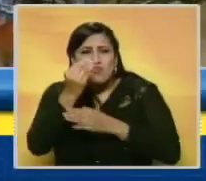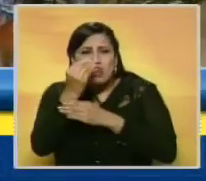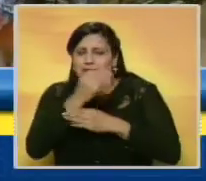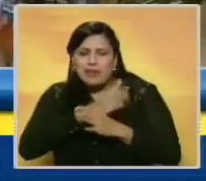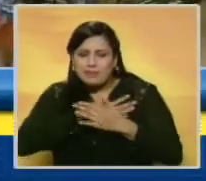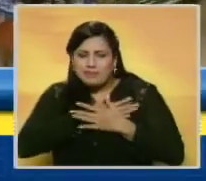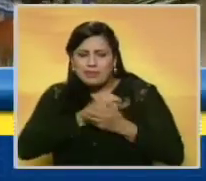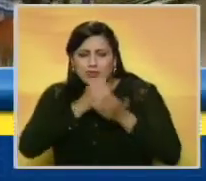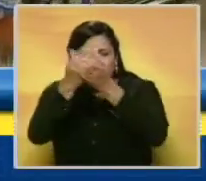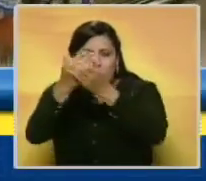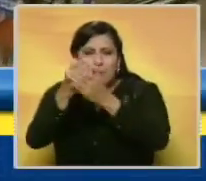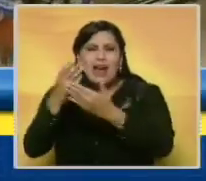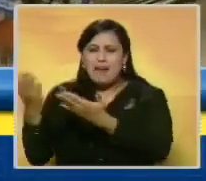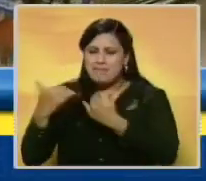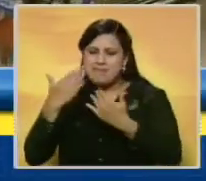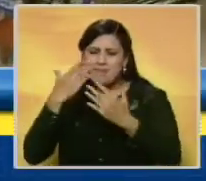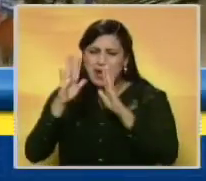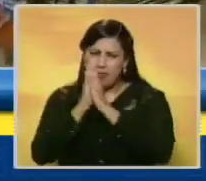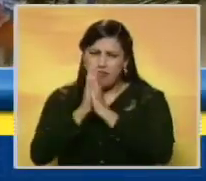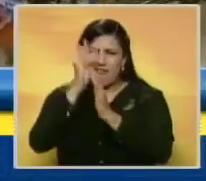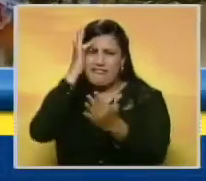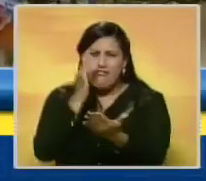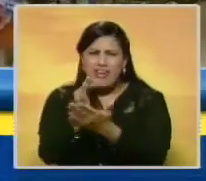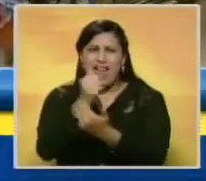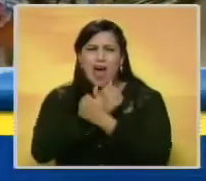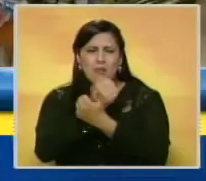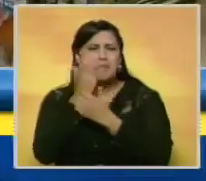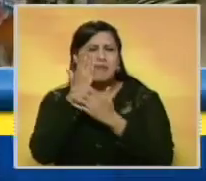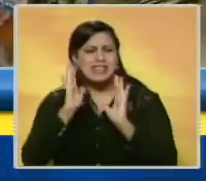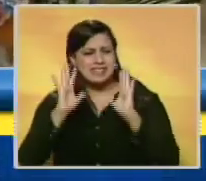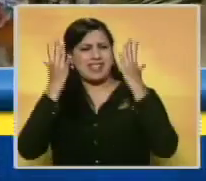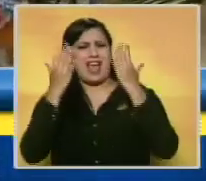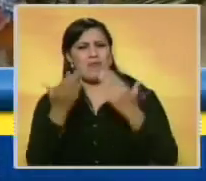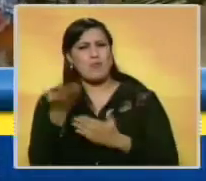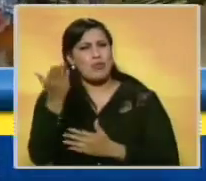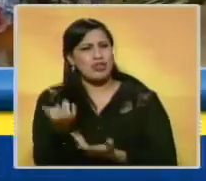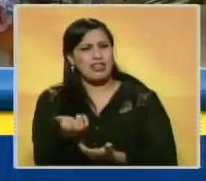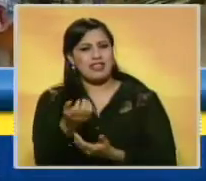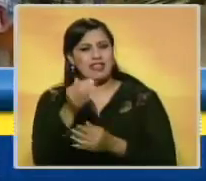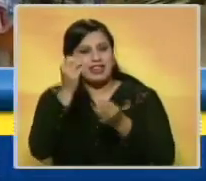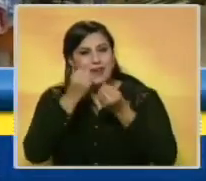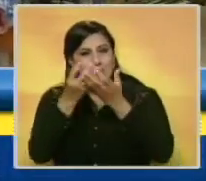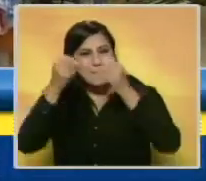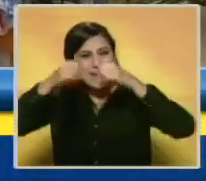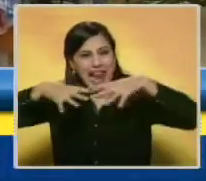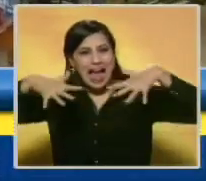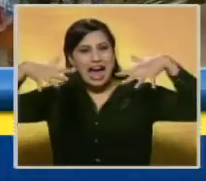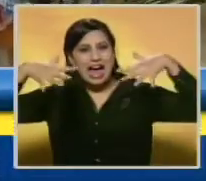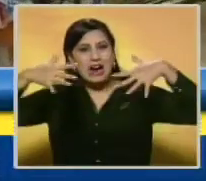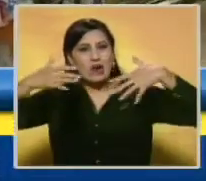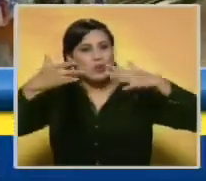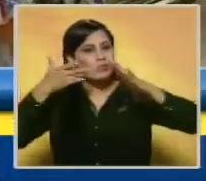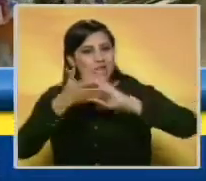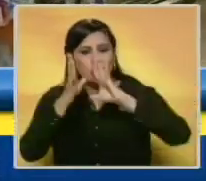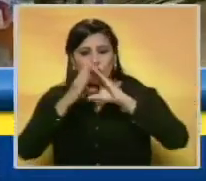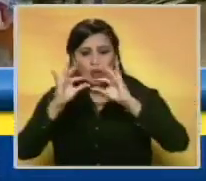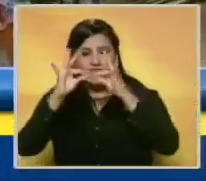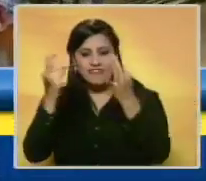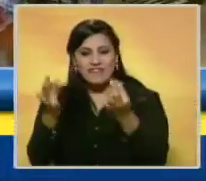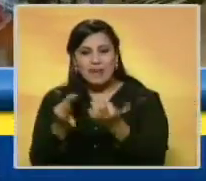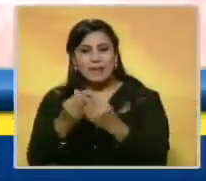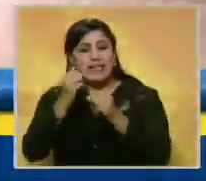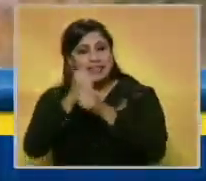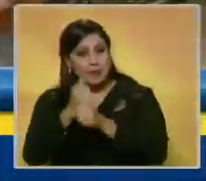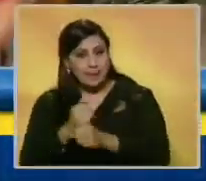todo por pedirle a la Virgen por fe, por amor, y por supuesto por haberle concedido el milagro que toda la familia